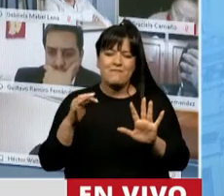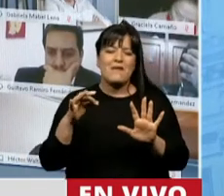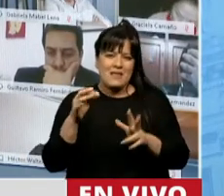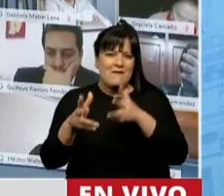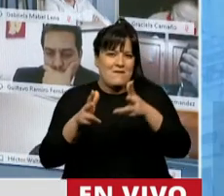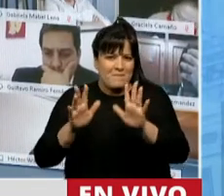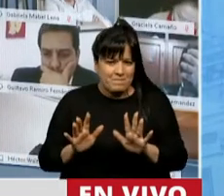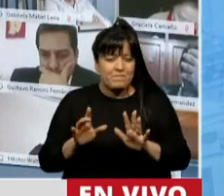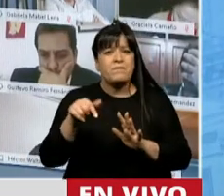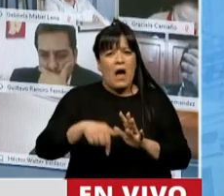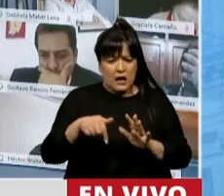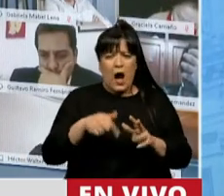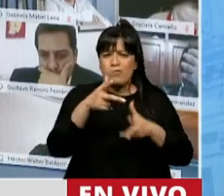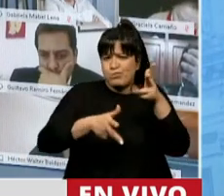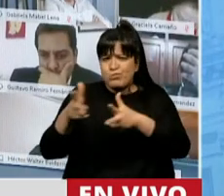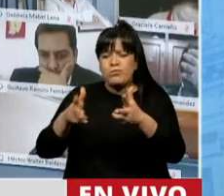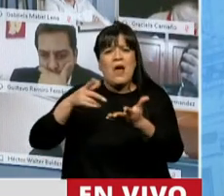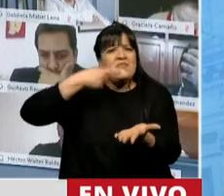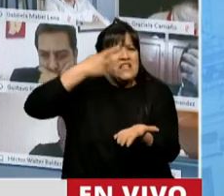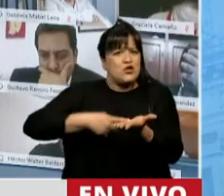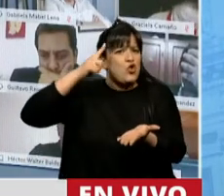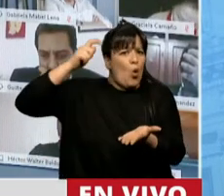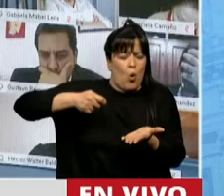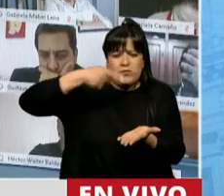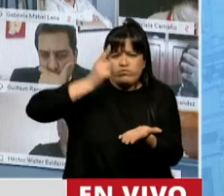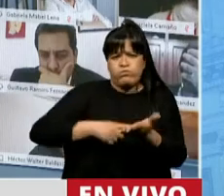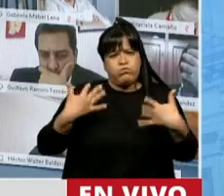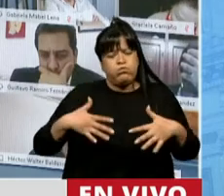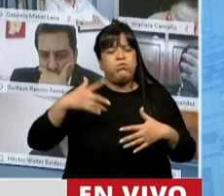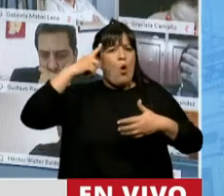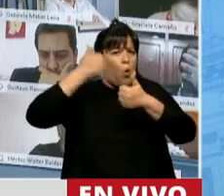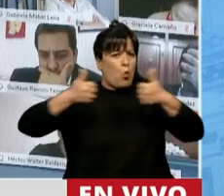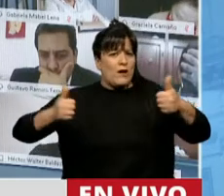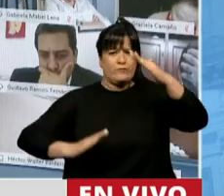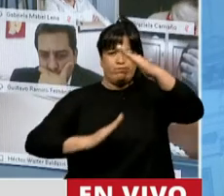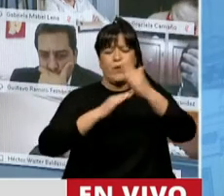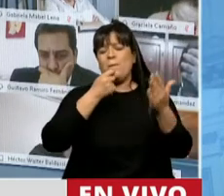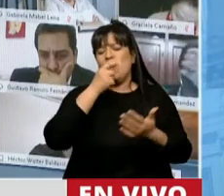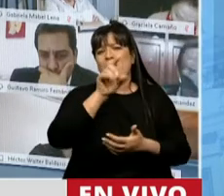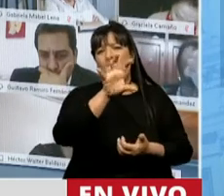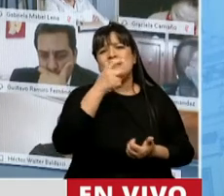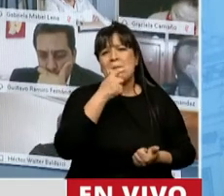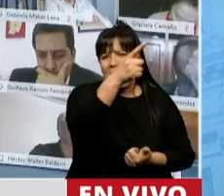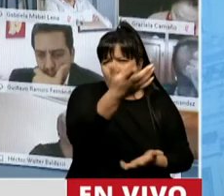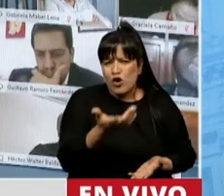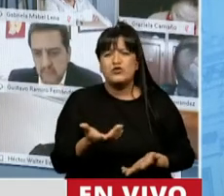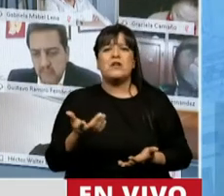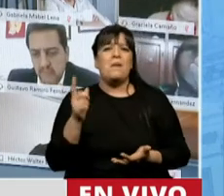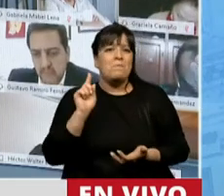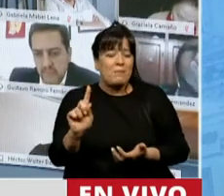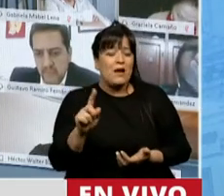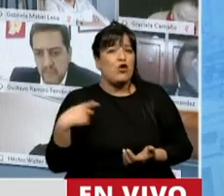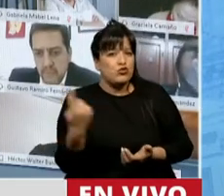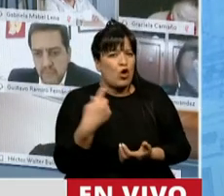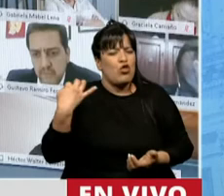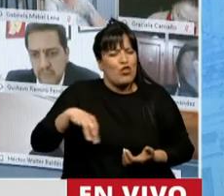mencionado decisiones judiciales relevantes, sobre todo a nivel de la Corte Suprema, el caso Mendoza, pero también debemos